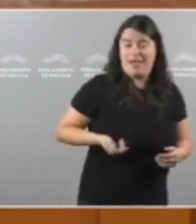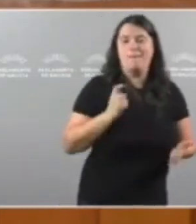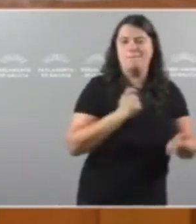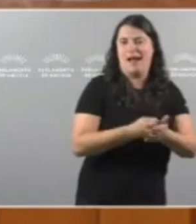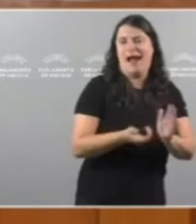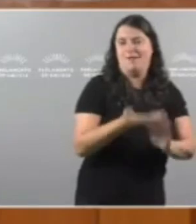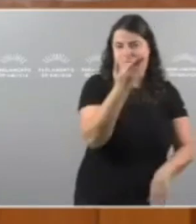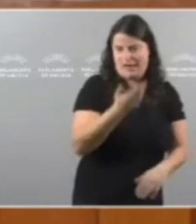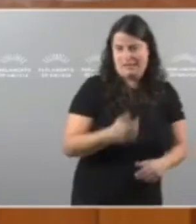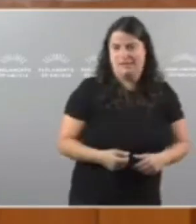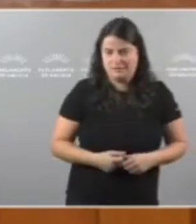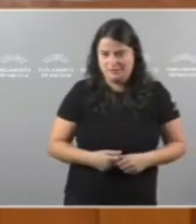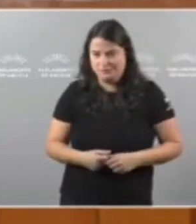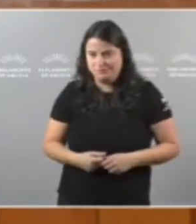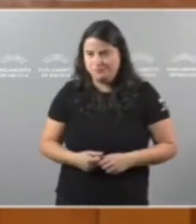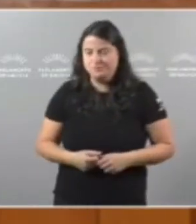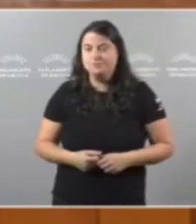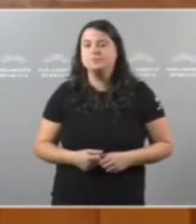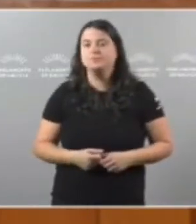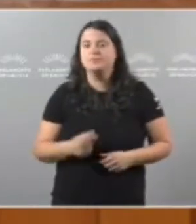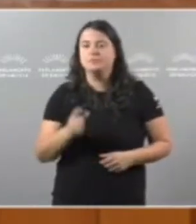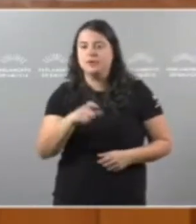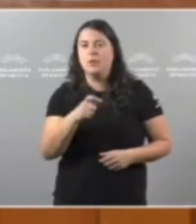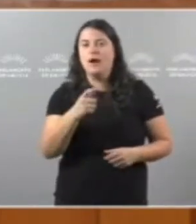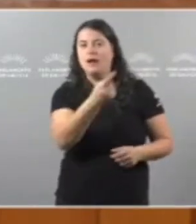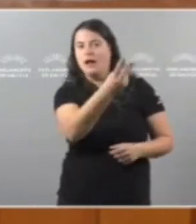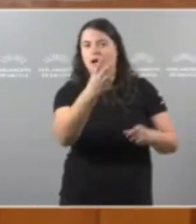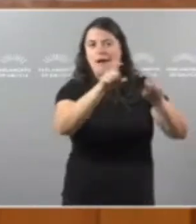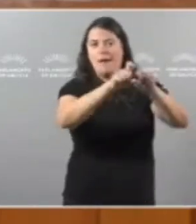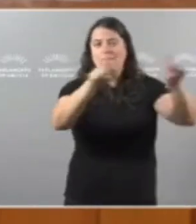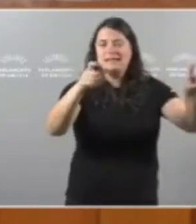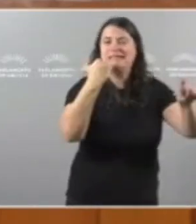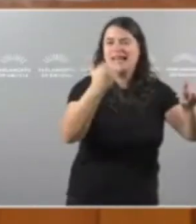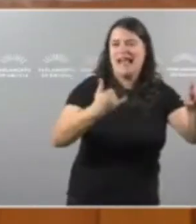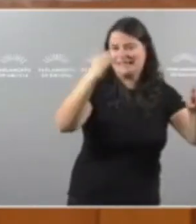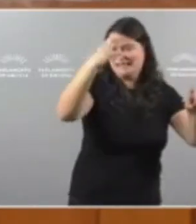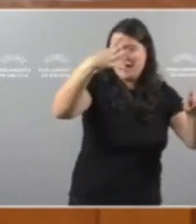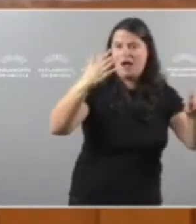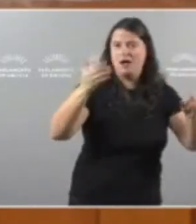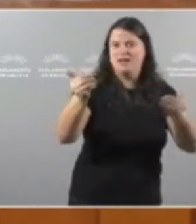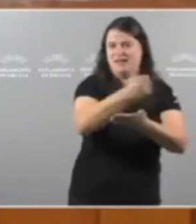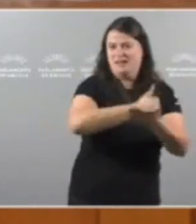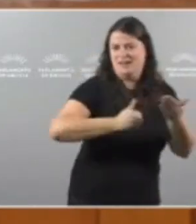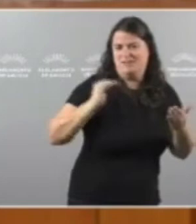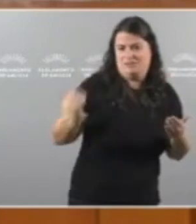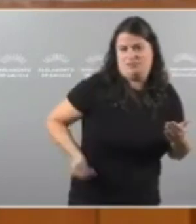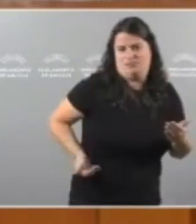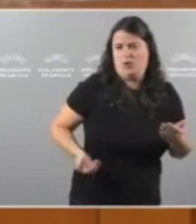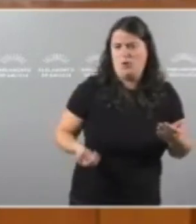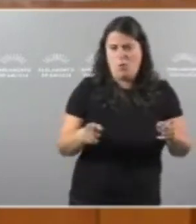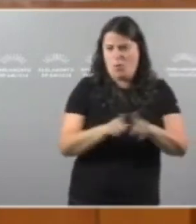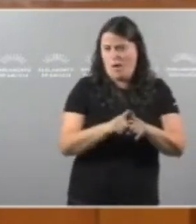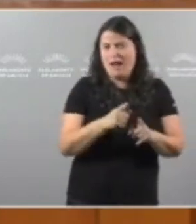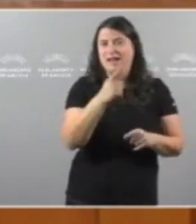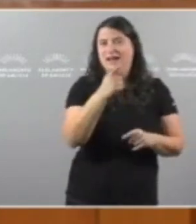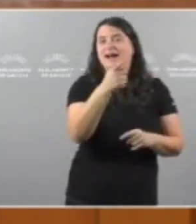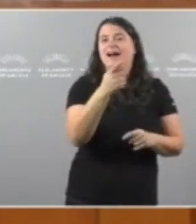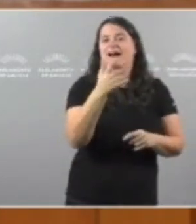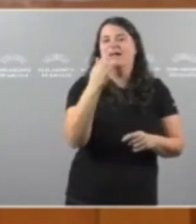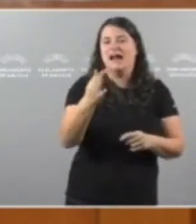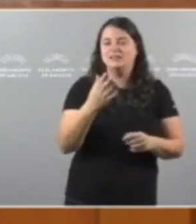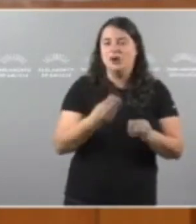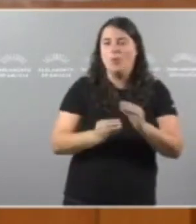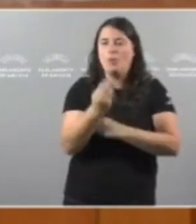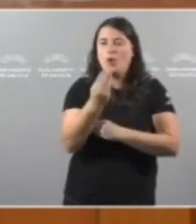podemos Actuar Sobre os beneficios millonarios Das eléctricas Que se forran Cun ben básico Que por riba Se produce